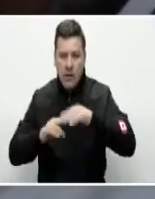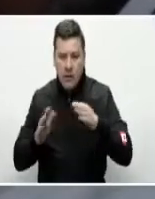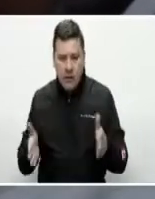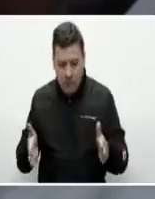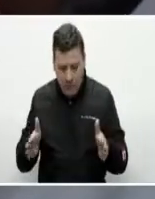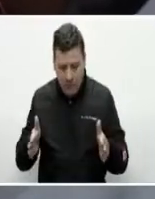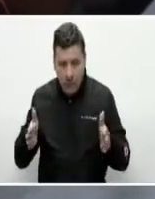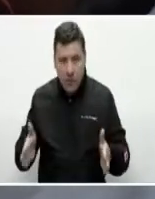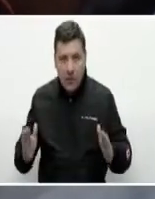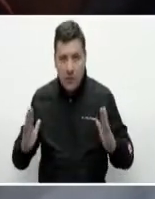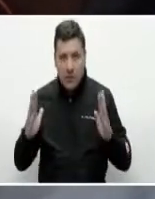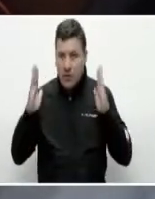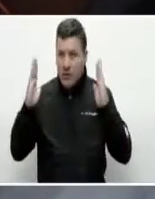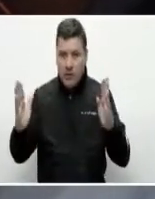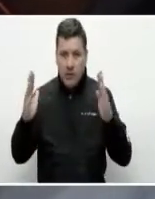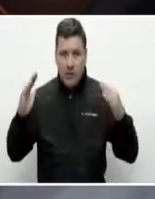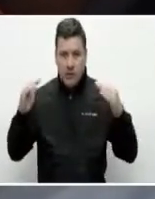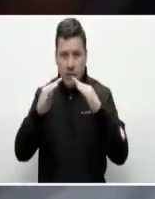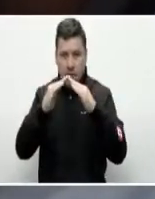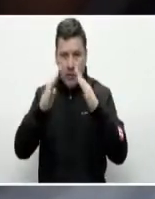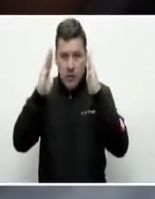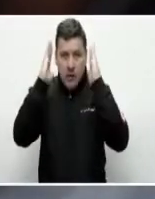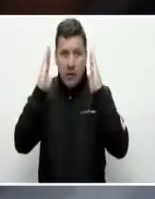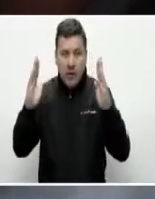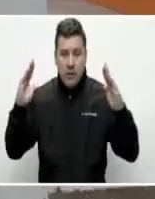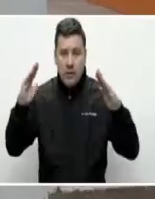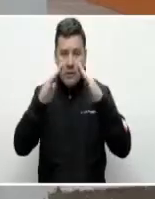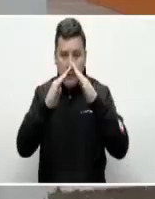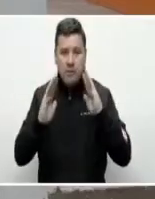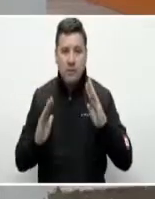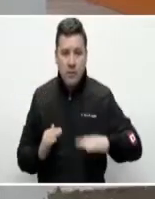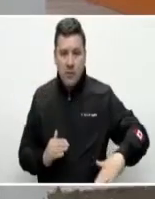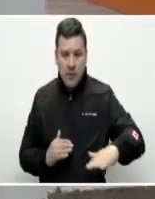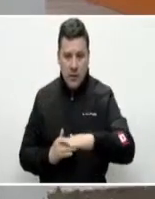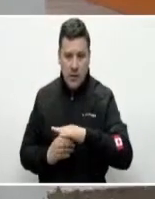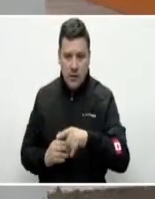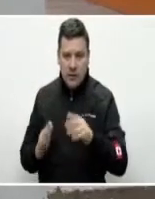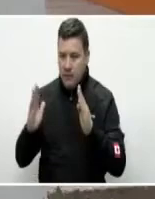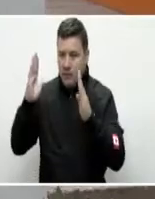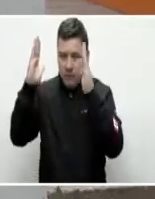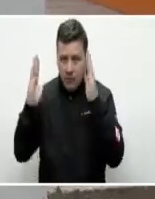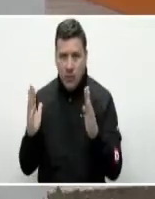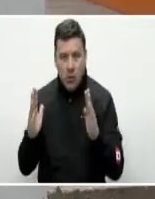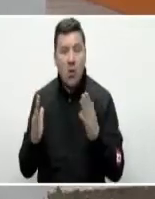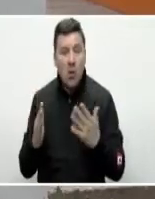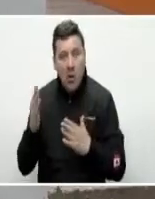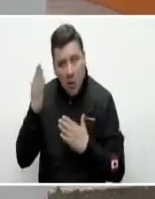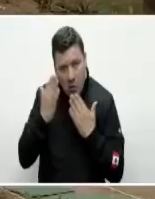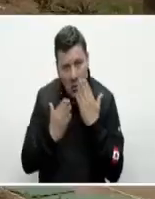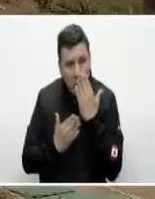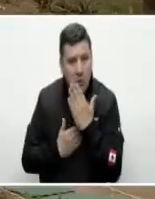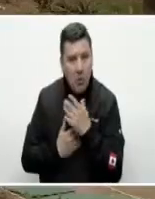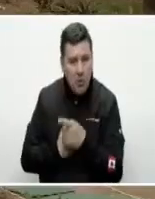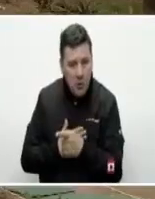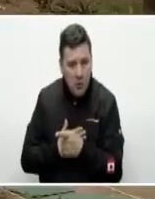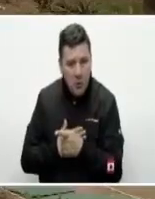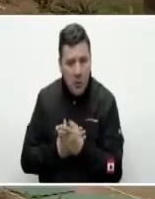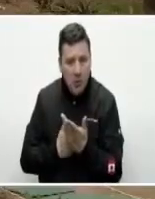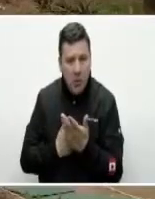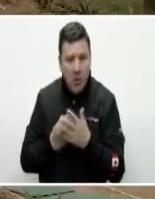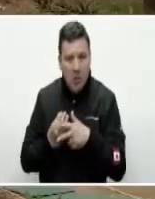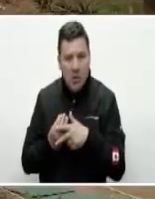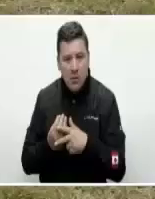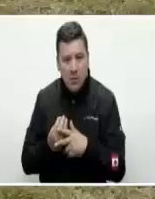para divisiones rurales esos módulos pues durante el desarrollo han tenido unas evaluaciones en cuanto a sus propiedades